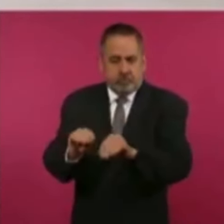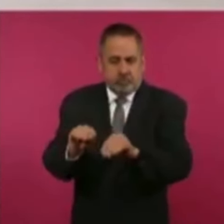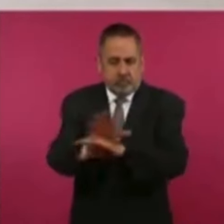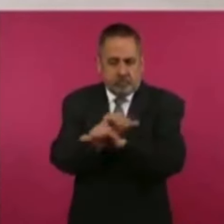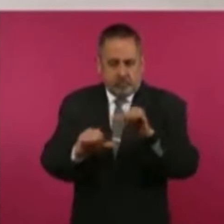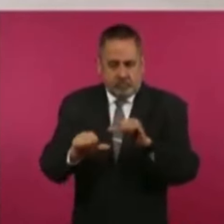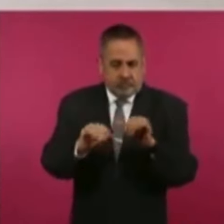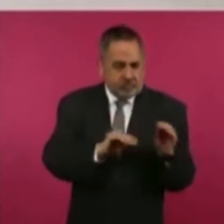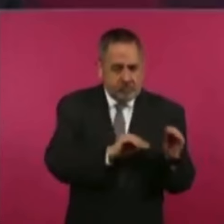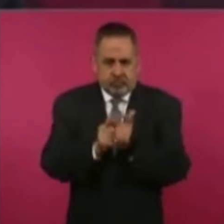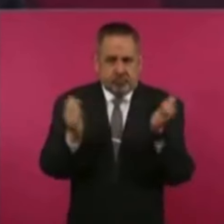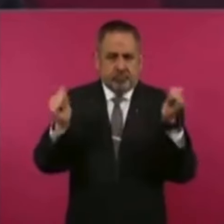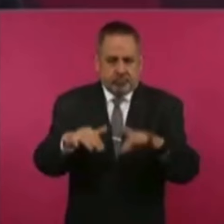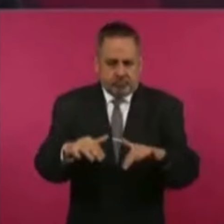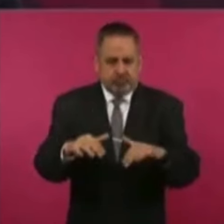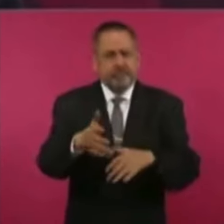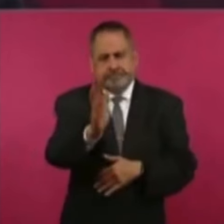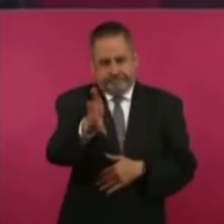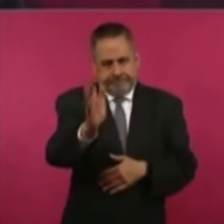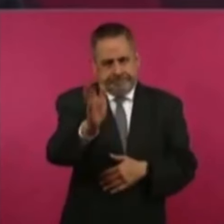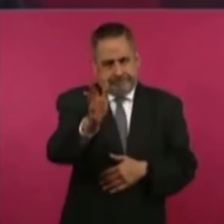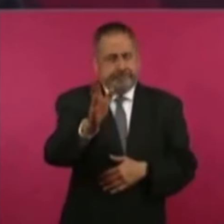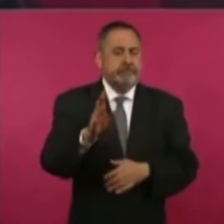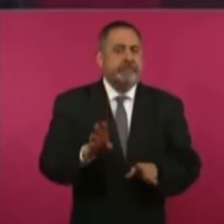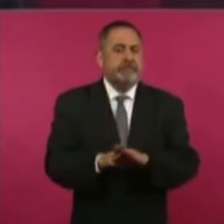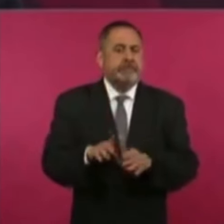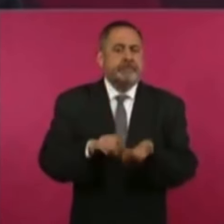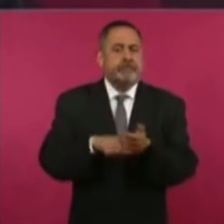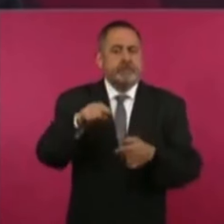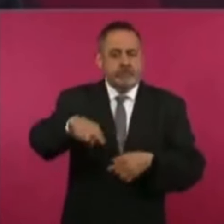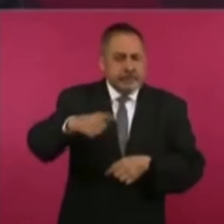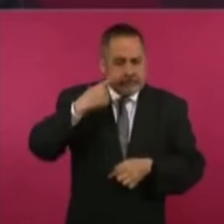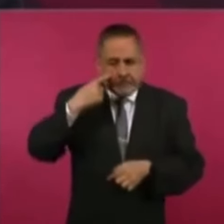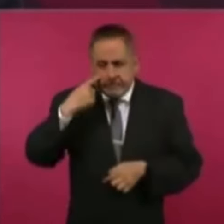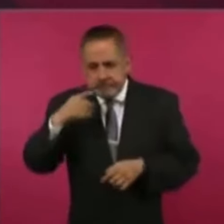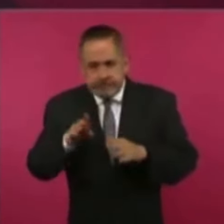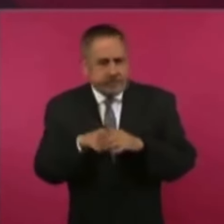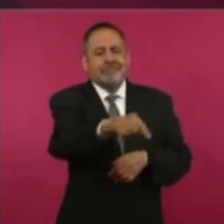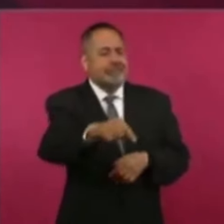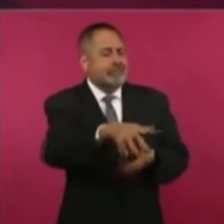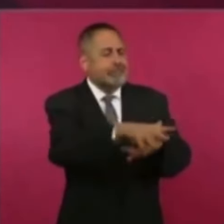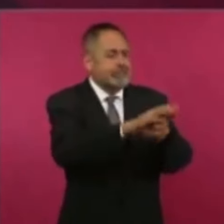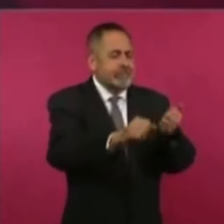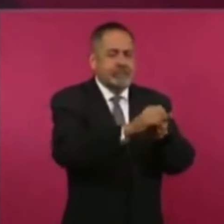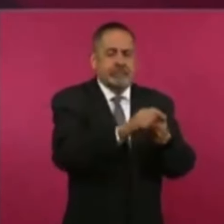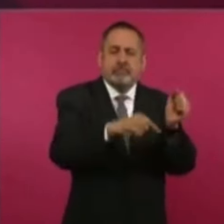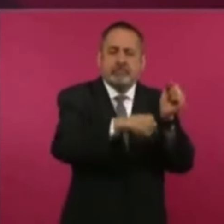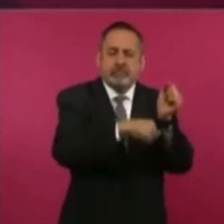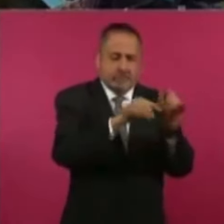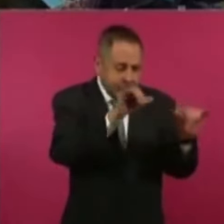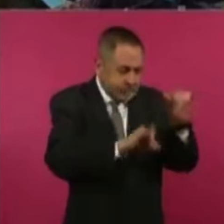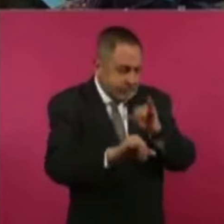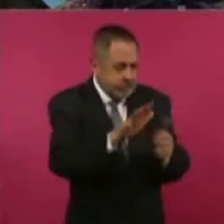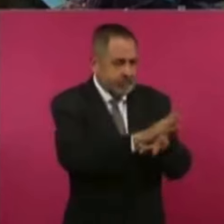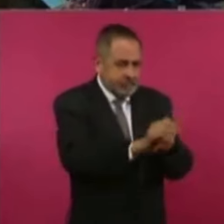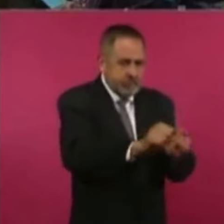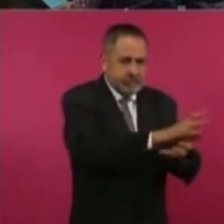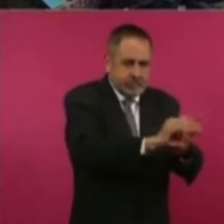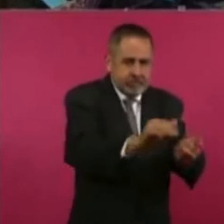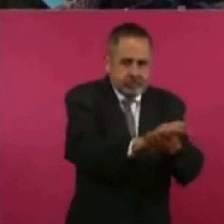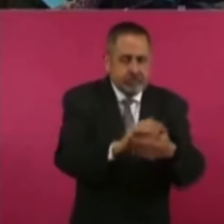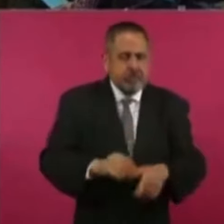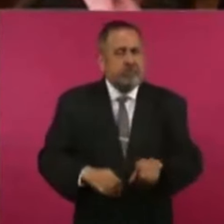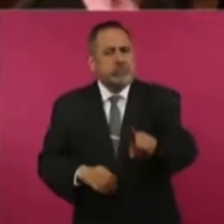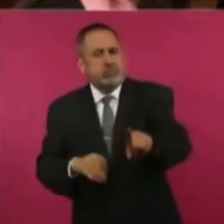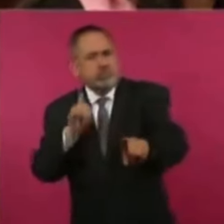se agruparon, que están precisamente en la tarea de destrucción de laboratorios. O sea, mientras están haciendo este